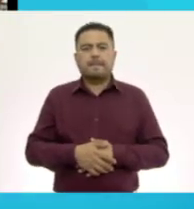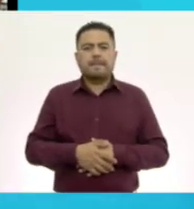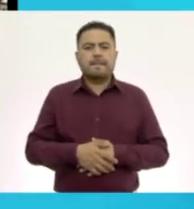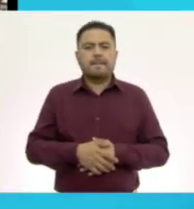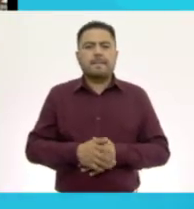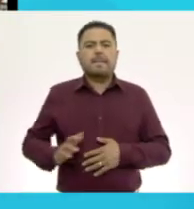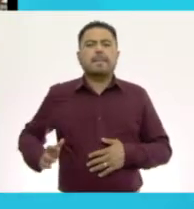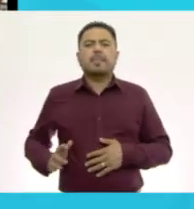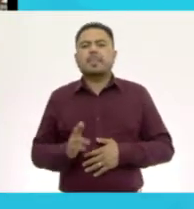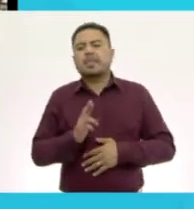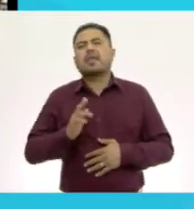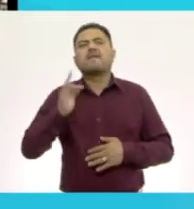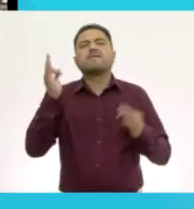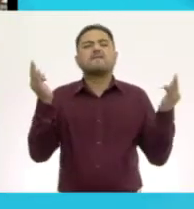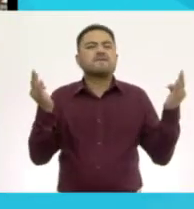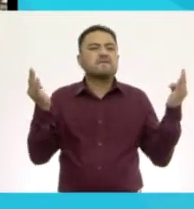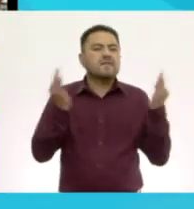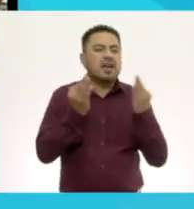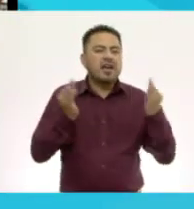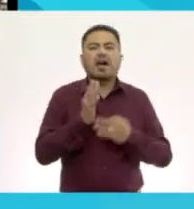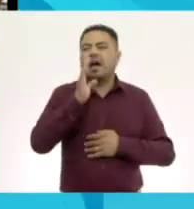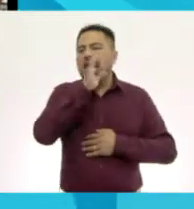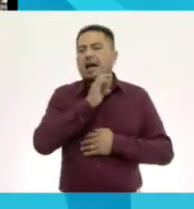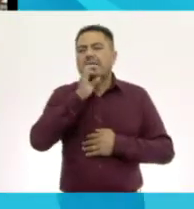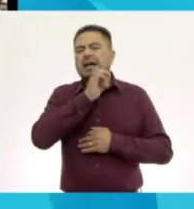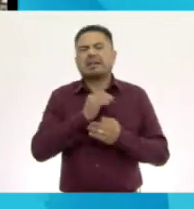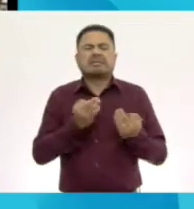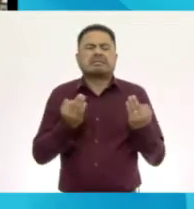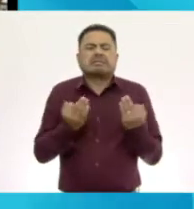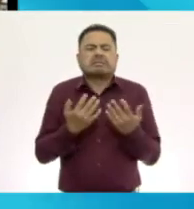frío, caliente, helado.